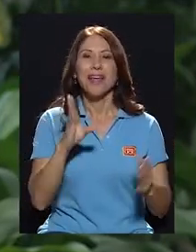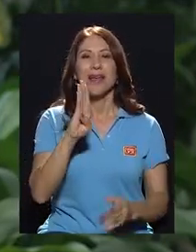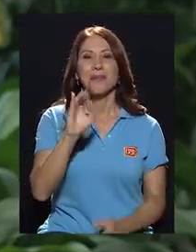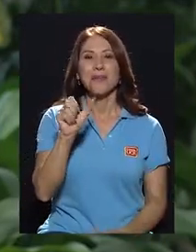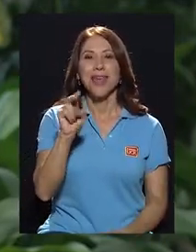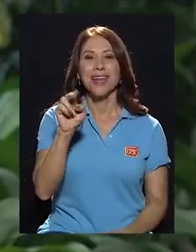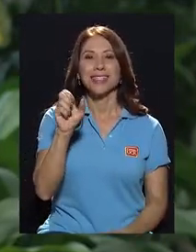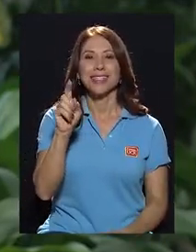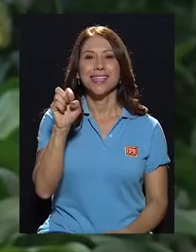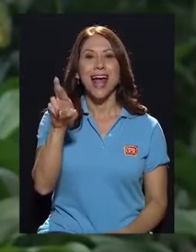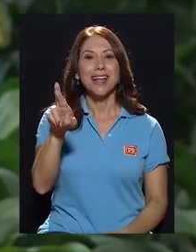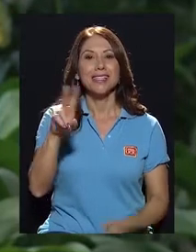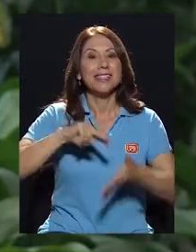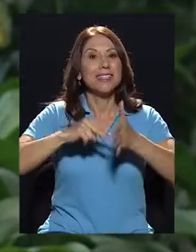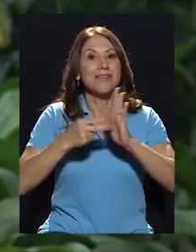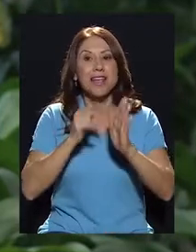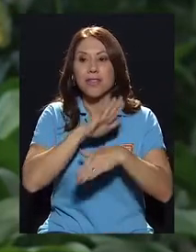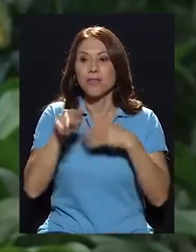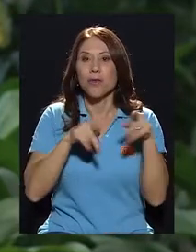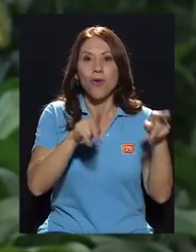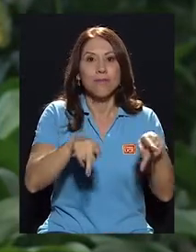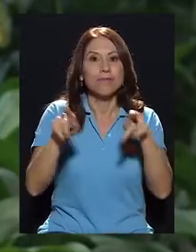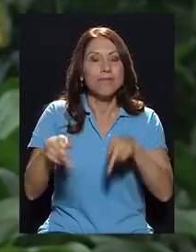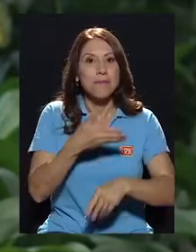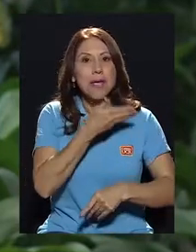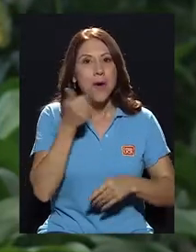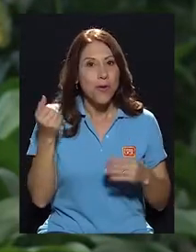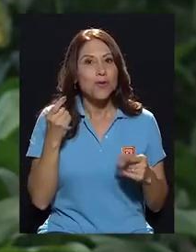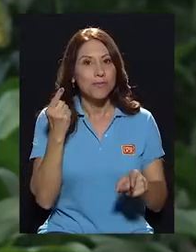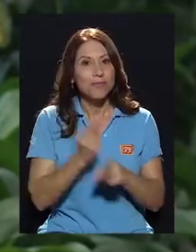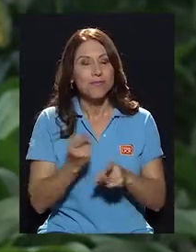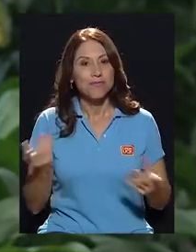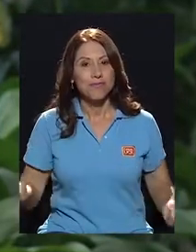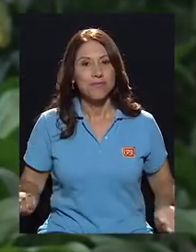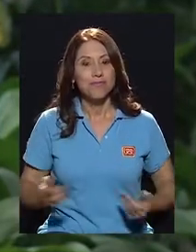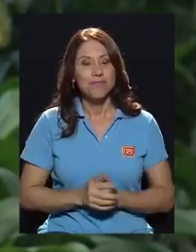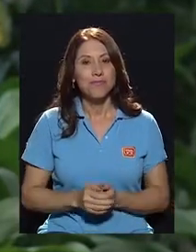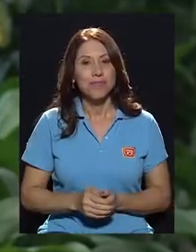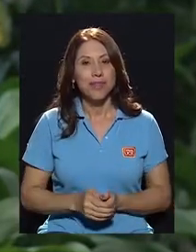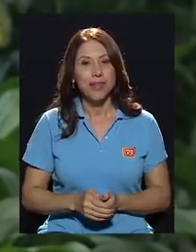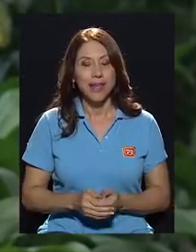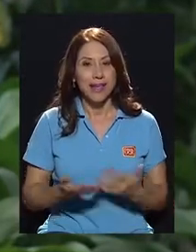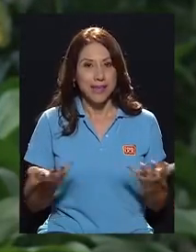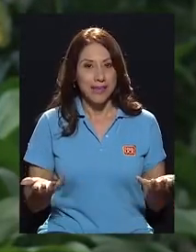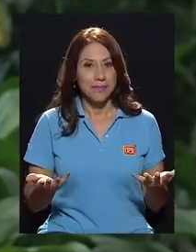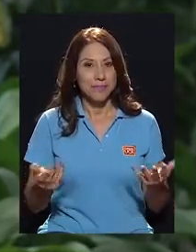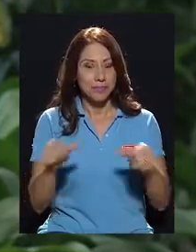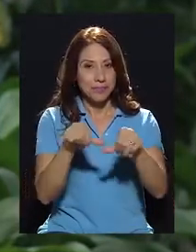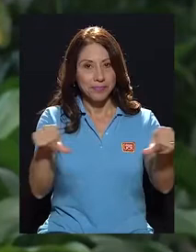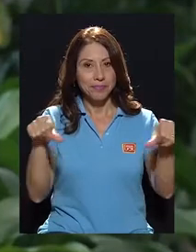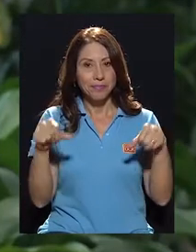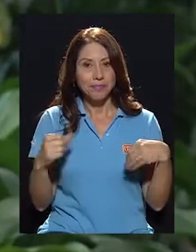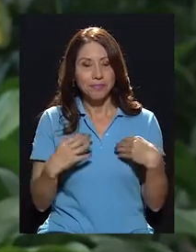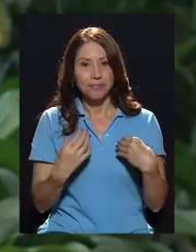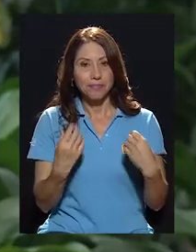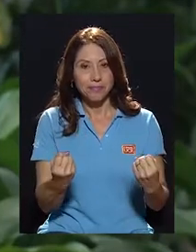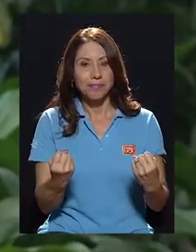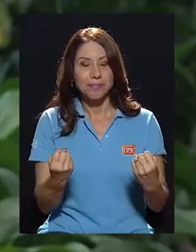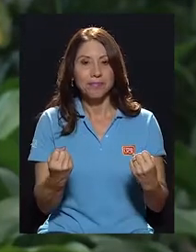todo el mundo mejor. Correcto. Y el sector salud es